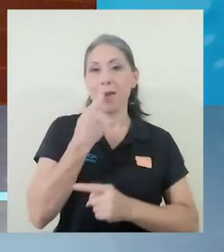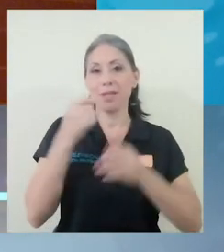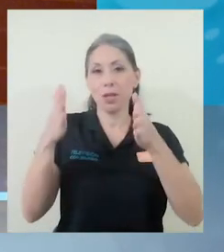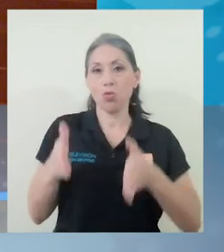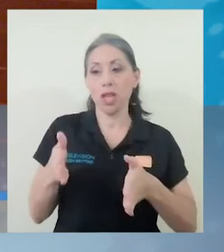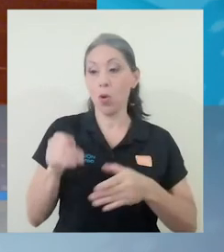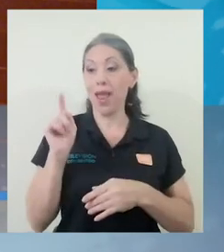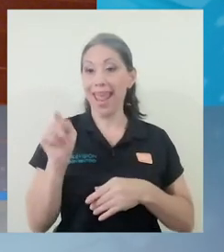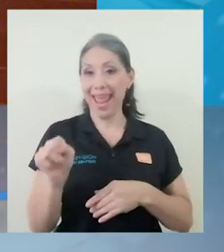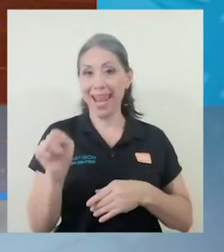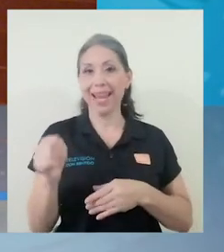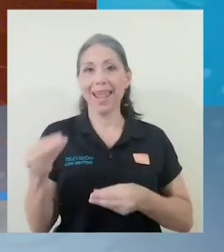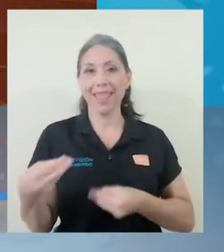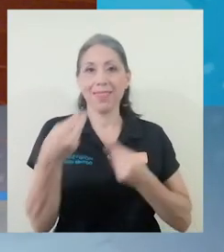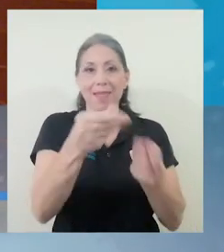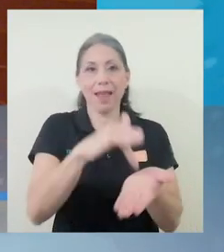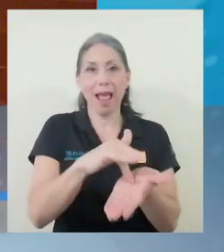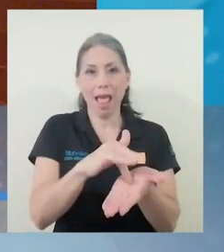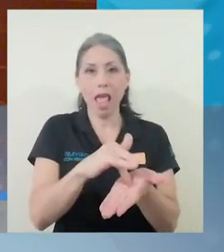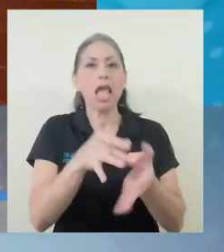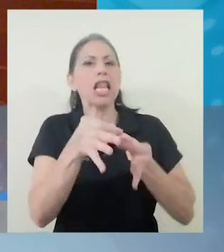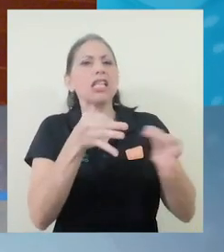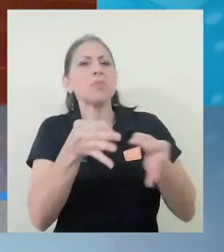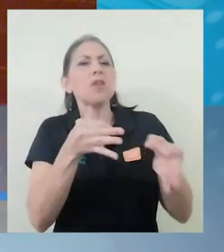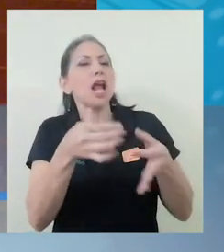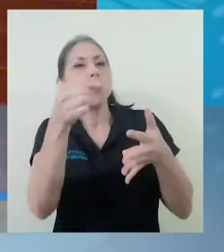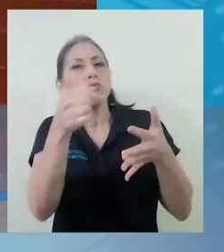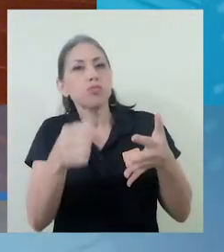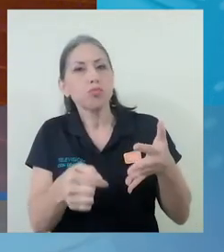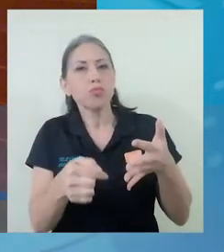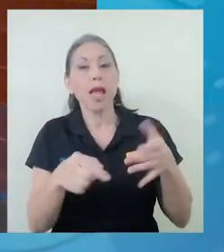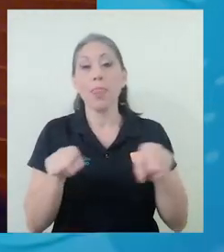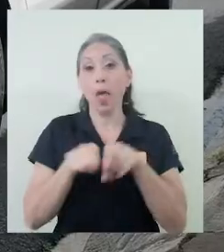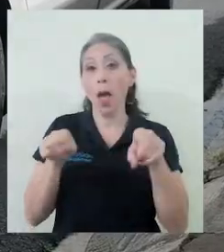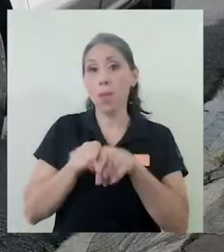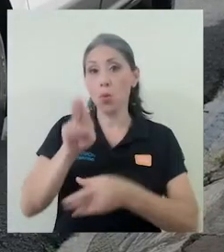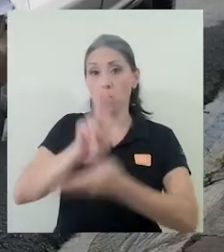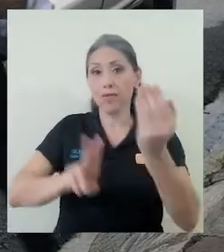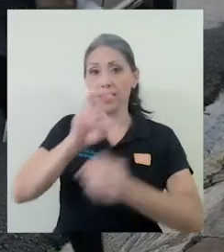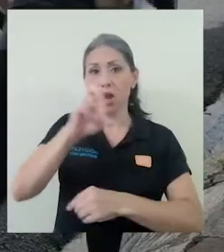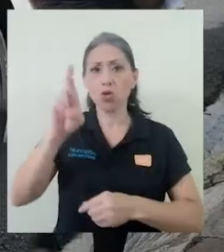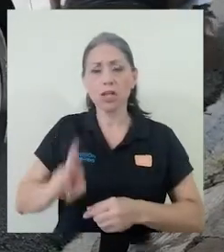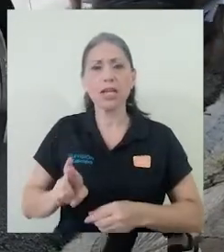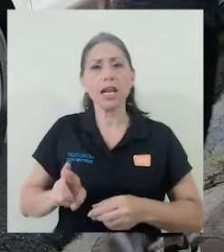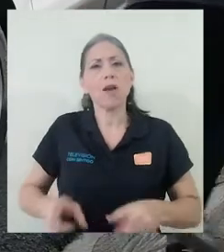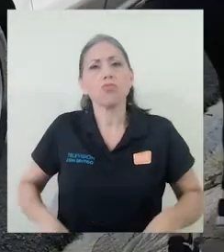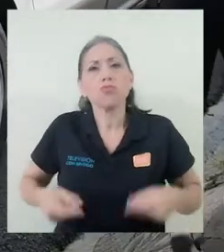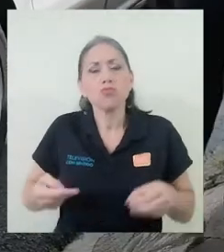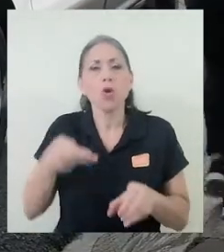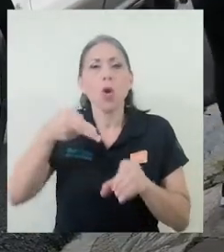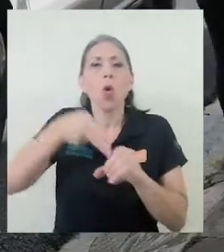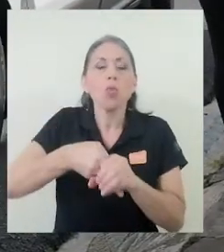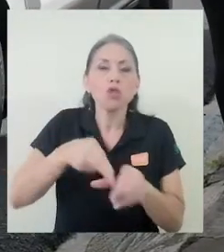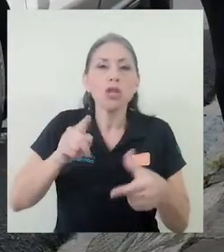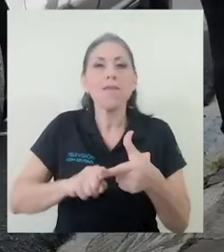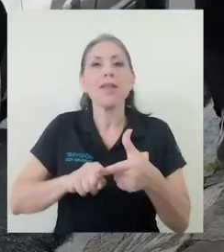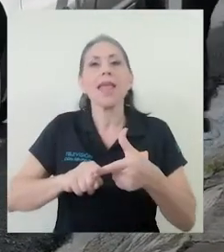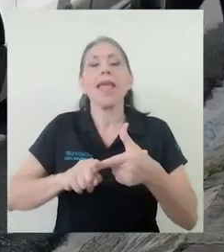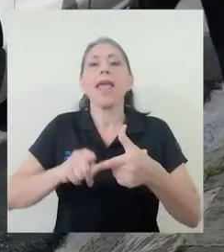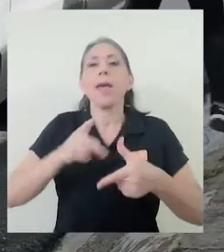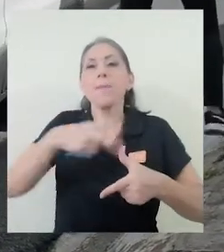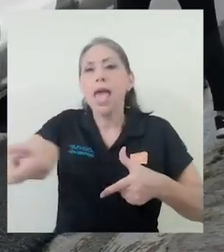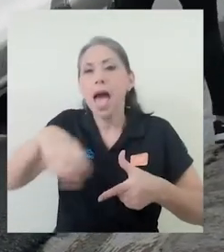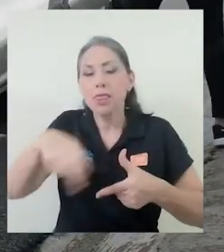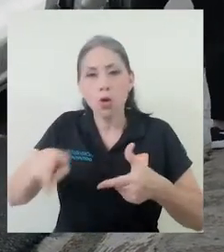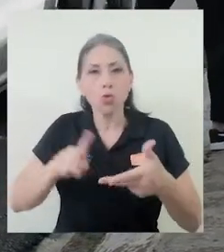medicamento al paciente y le da las instrucciones. Adicional, la Universidad de Costa Rica corre con los gastos de combustibles, viáticos, horas